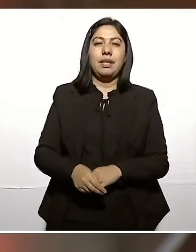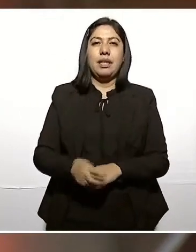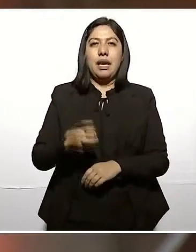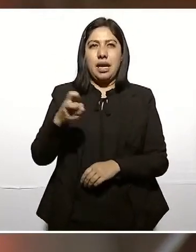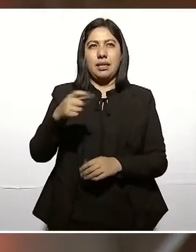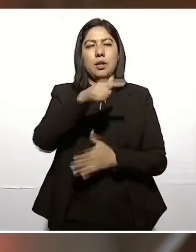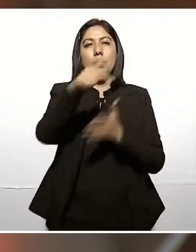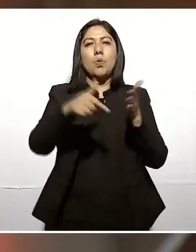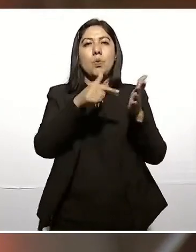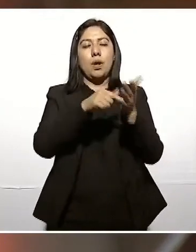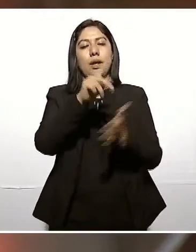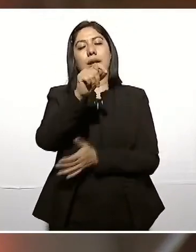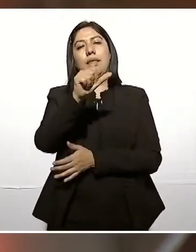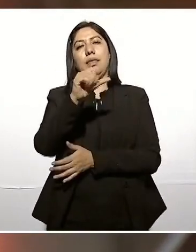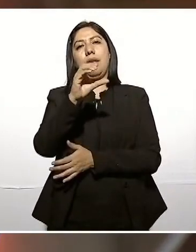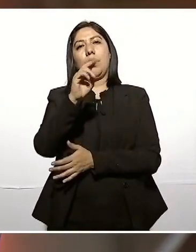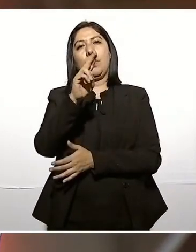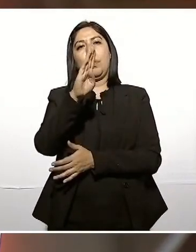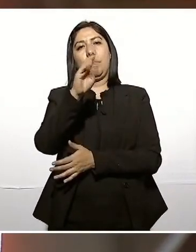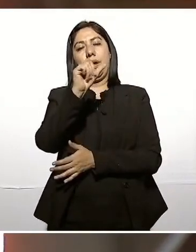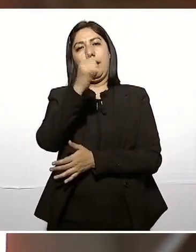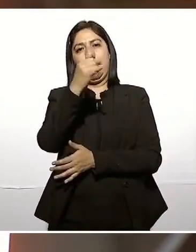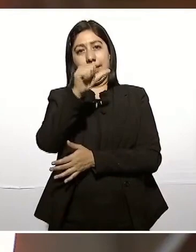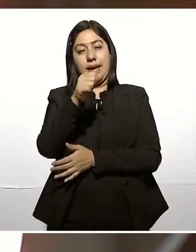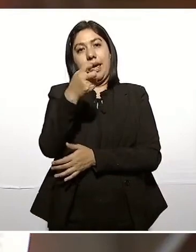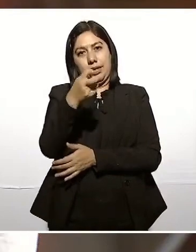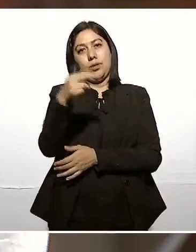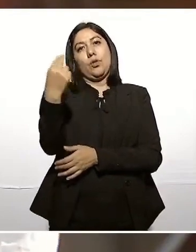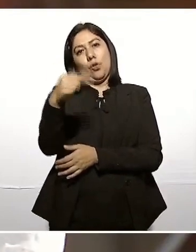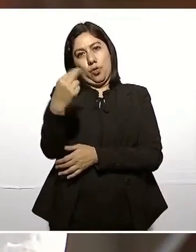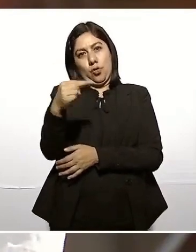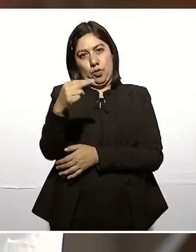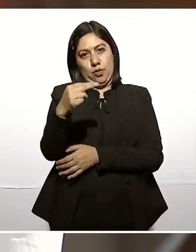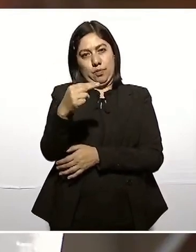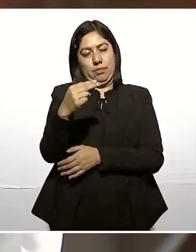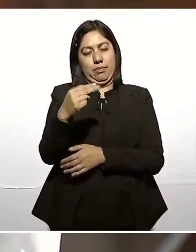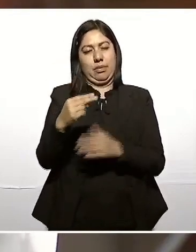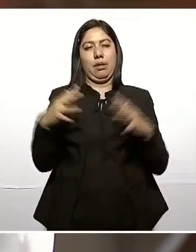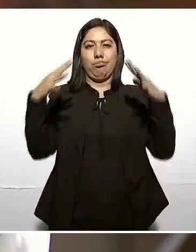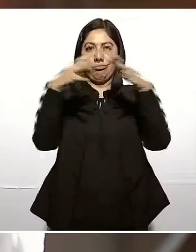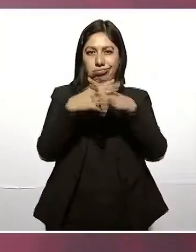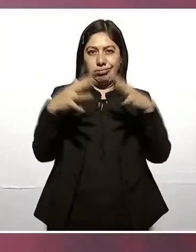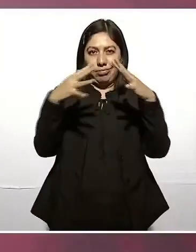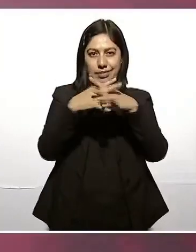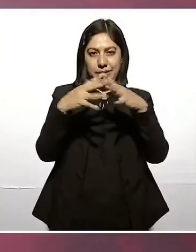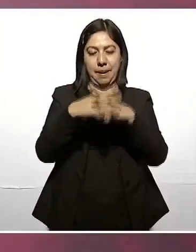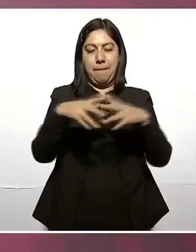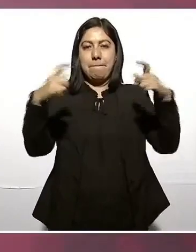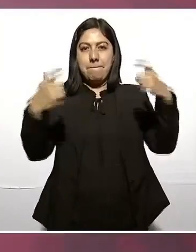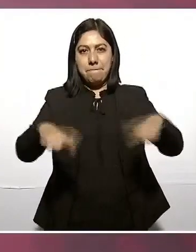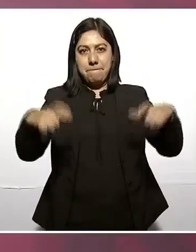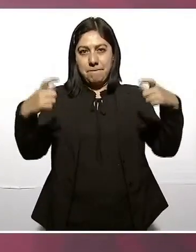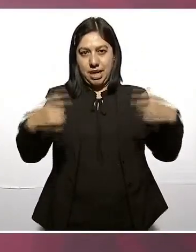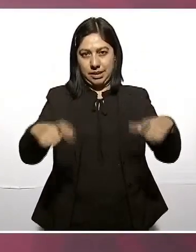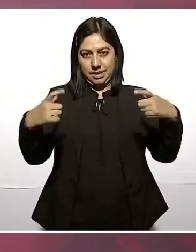Tacubaya. Por eso se le llamó a esa intervención la guerra de los pasteles.